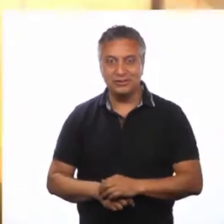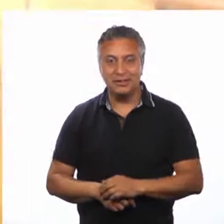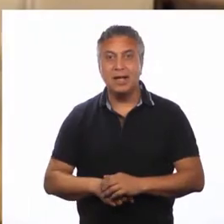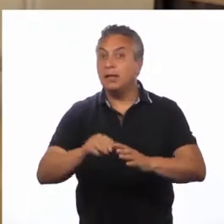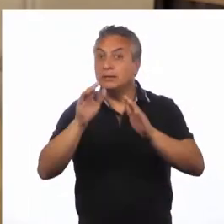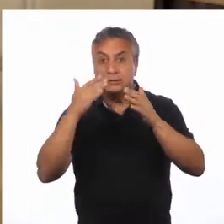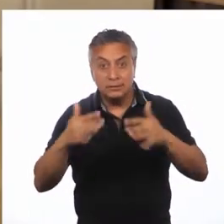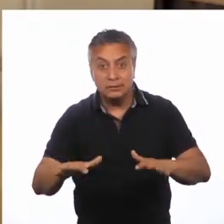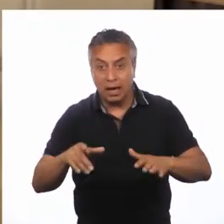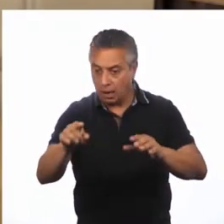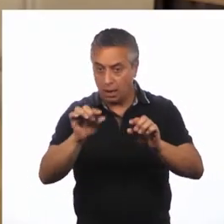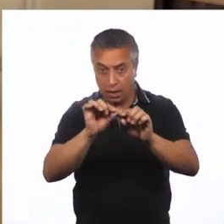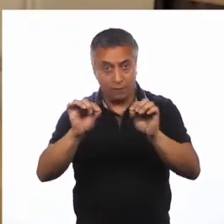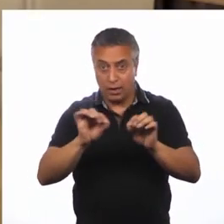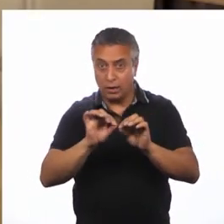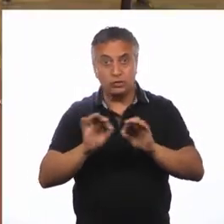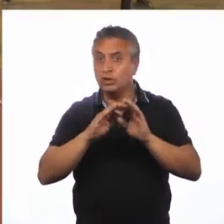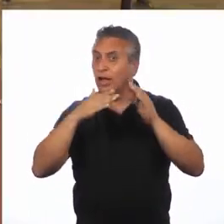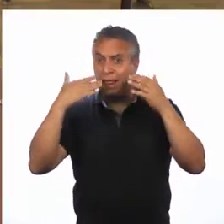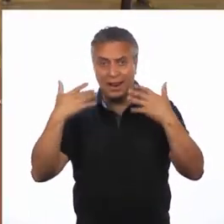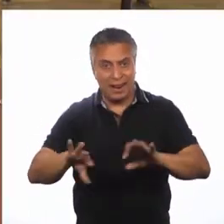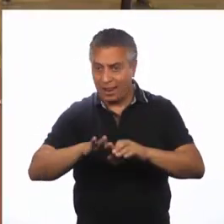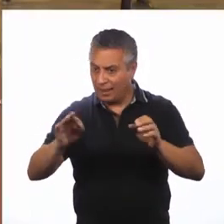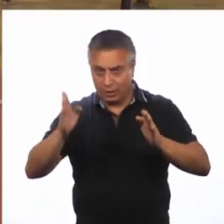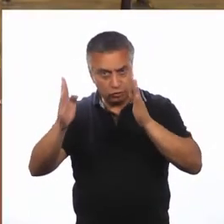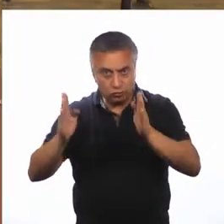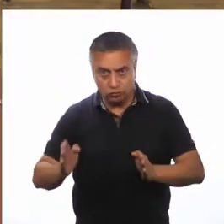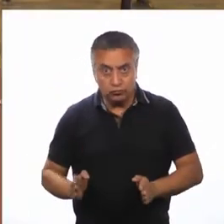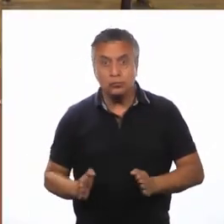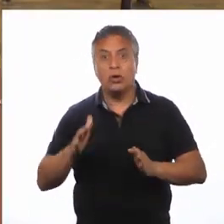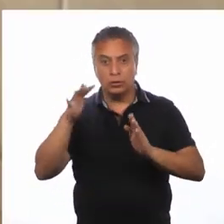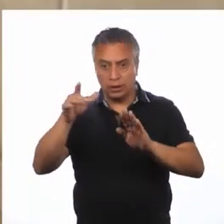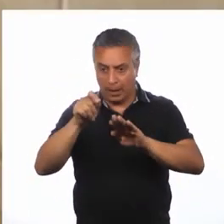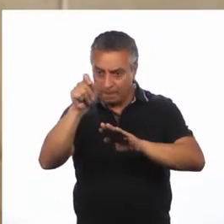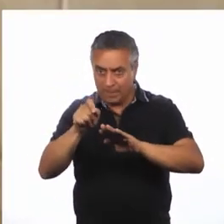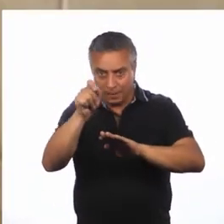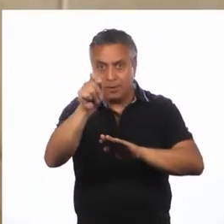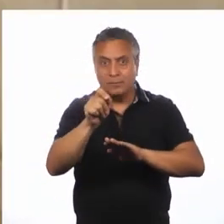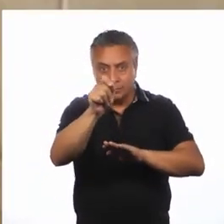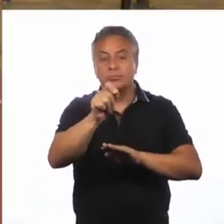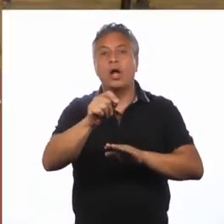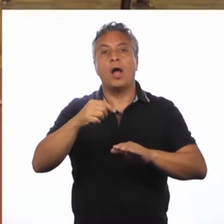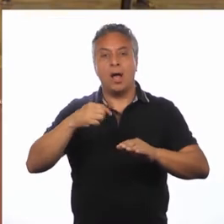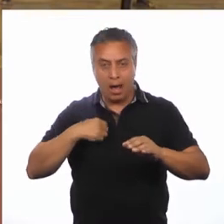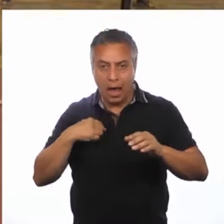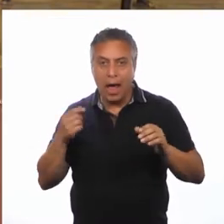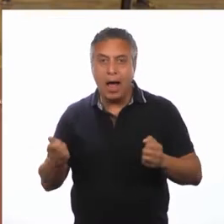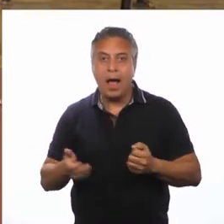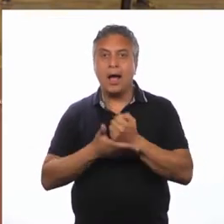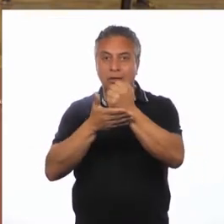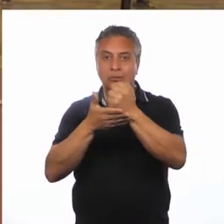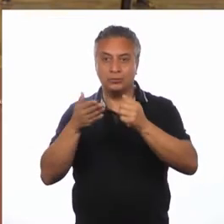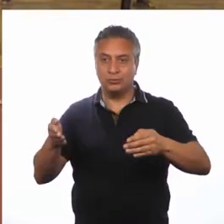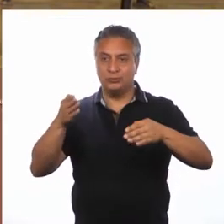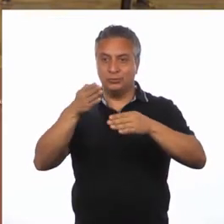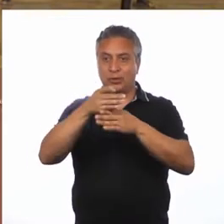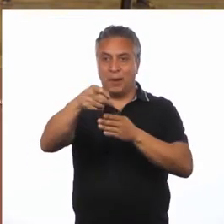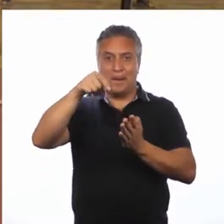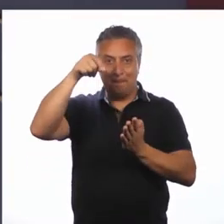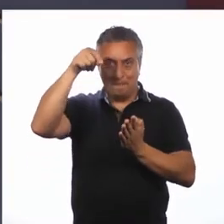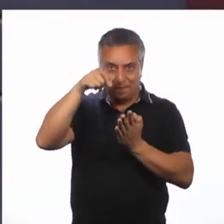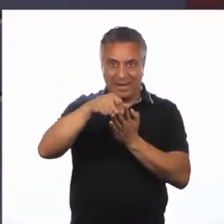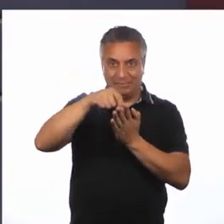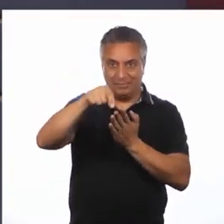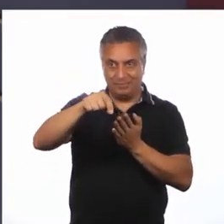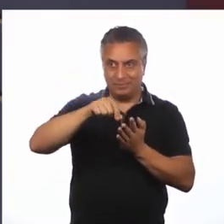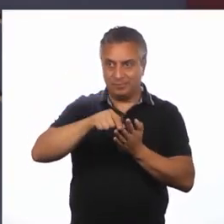Luego de tener nuestras varillas cortadas y marcadas Ensamblamos Para eso nos ayudaremos de nuestros pins